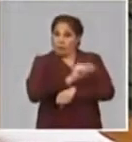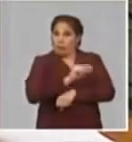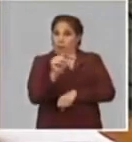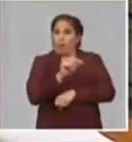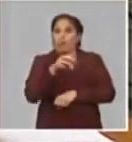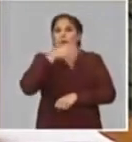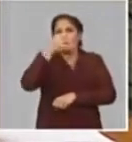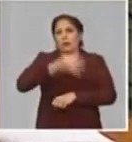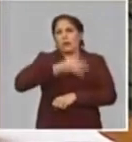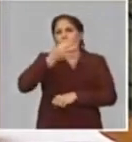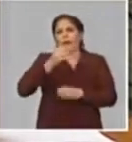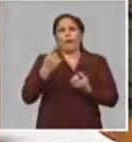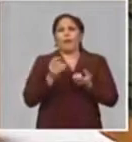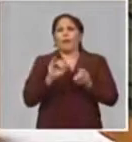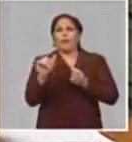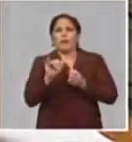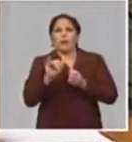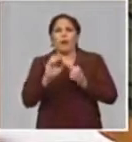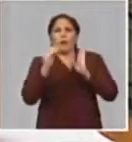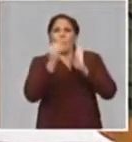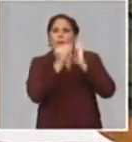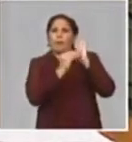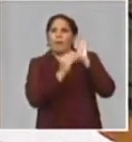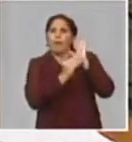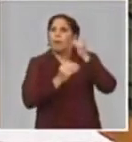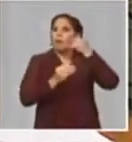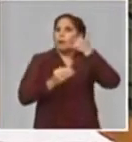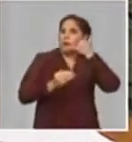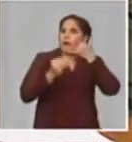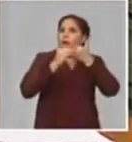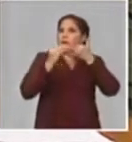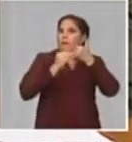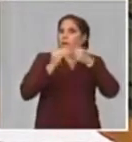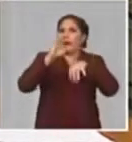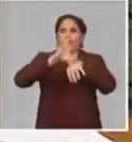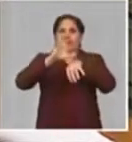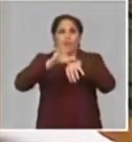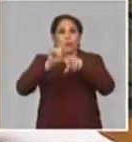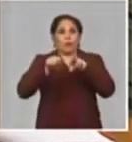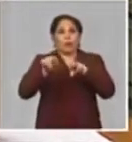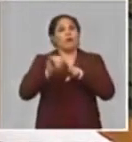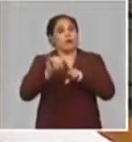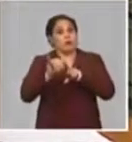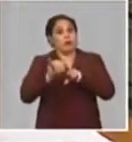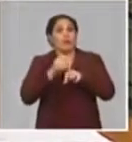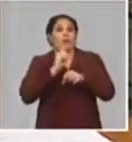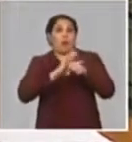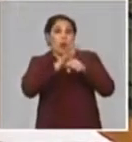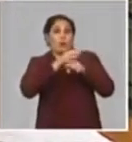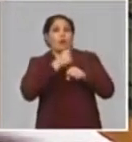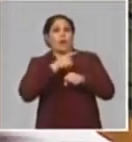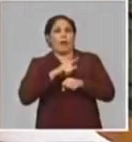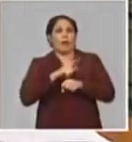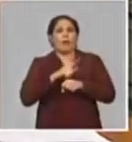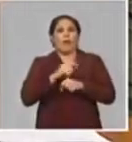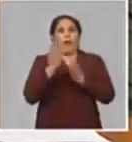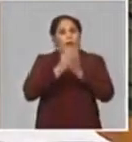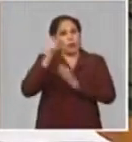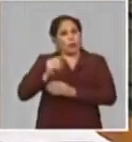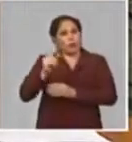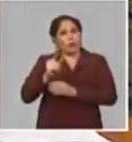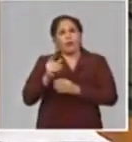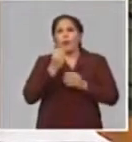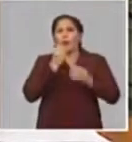explicó lo referente a la aplicación pesquisador virtual, y tenemos estudiantes que ya están explicando cómo